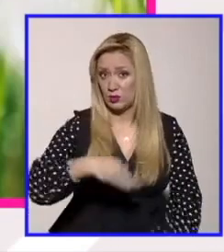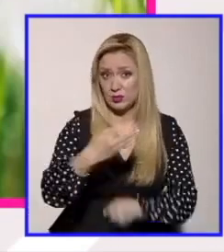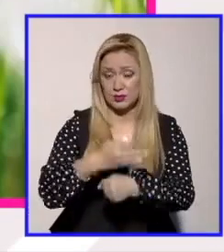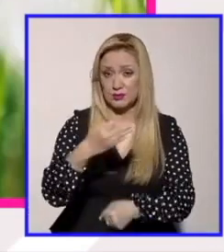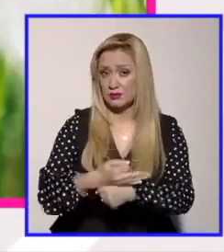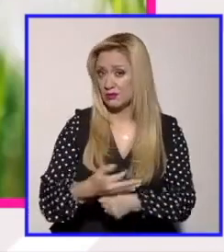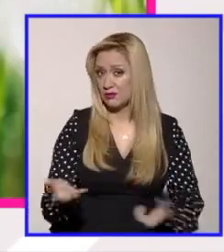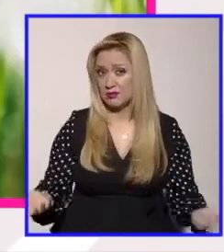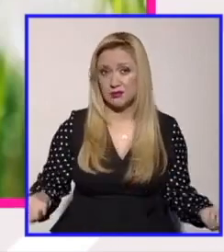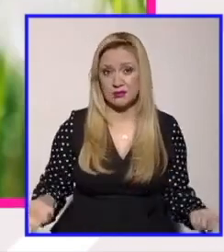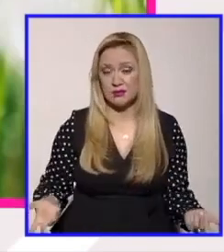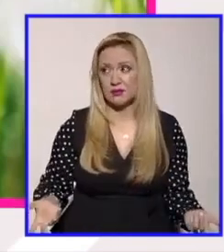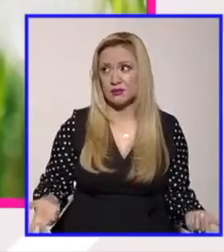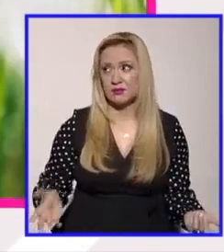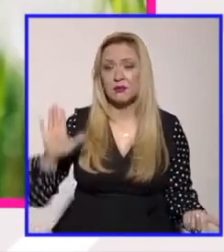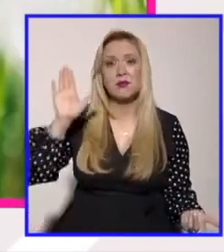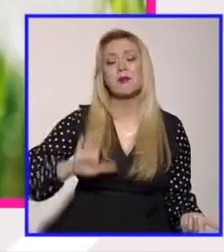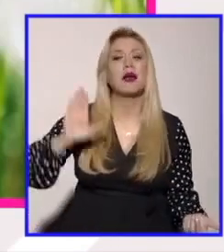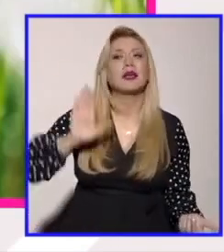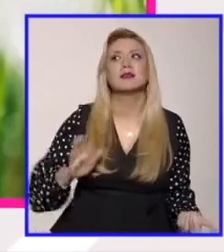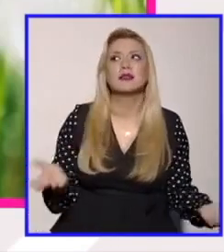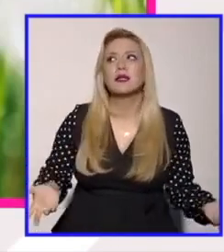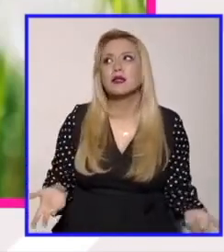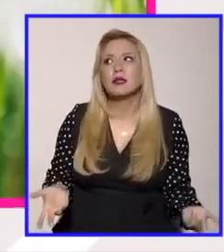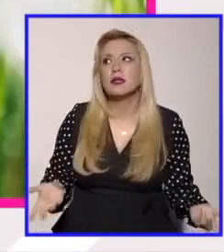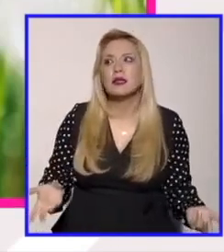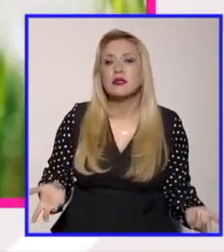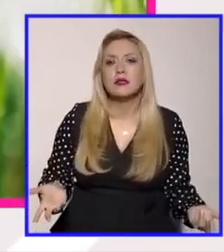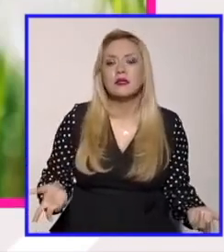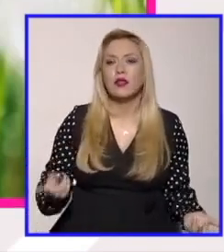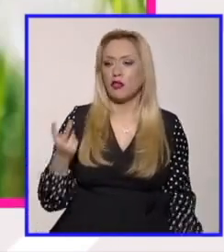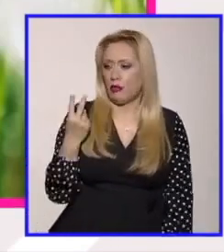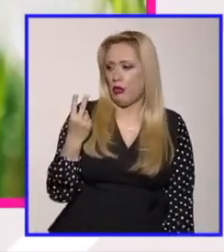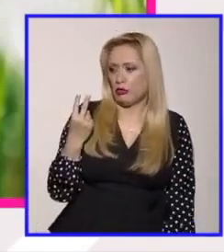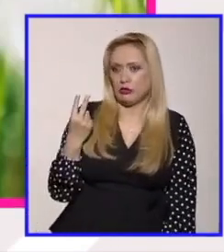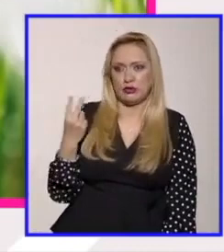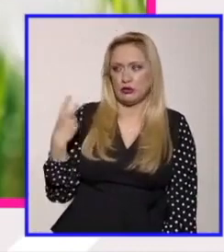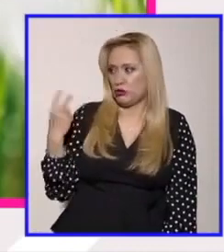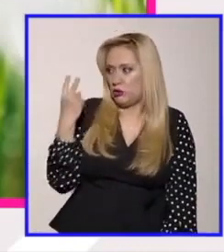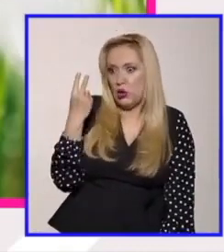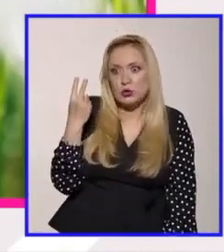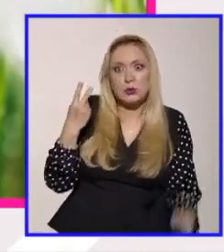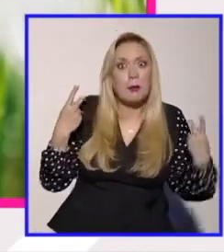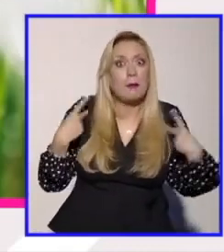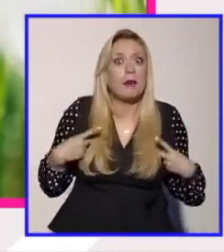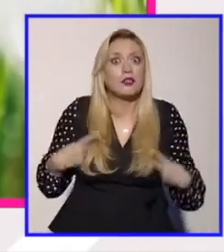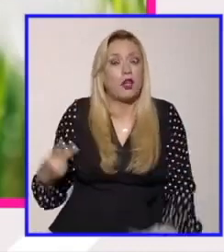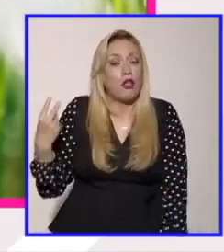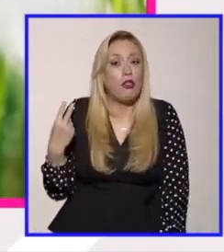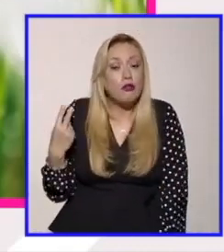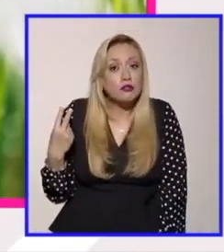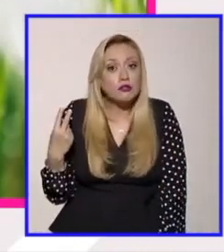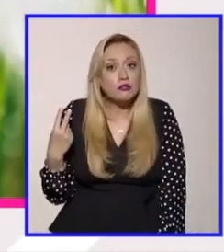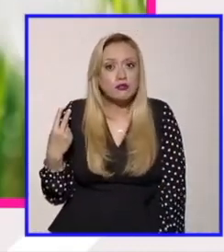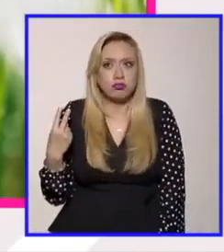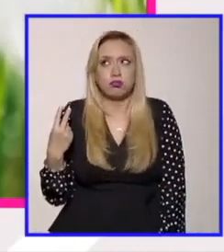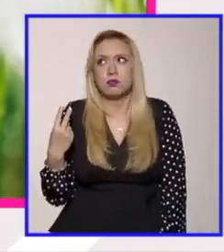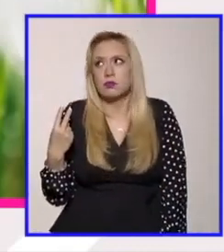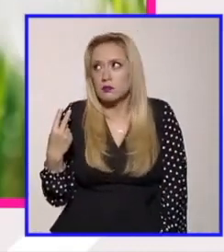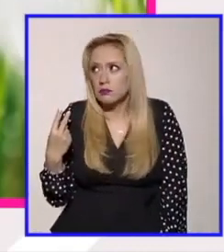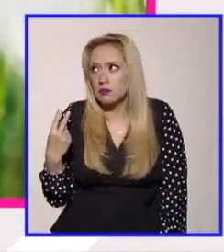quiere decir que no o sea que tendremos una visibilidad dos personas pero que no no estamos ni cerca